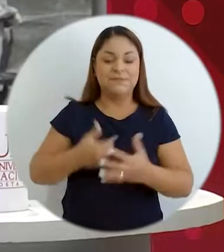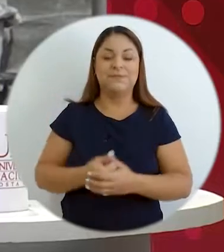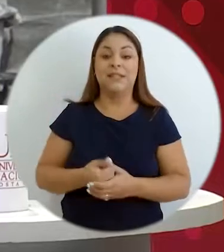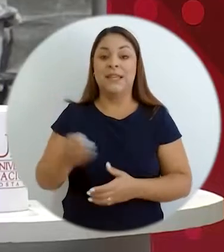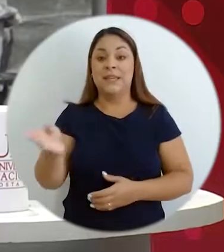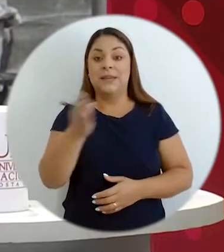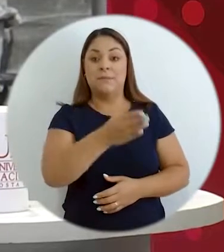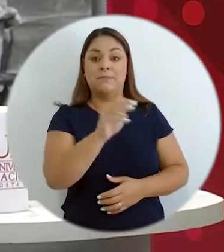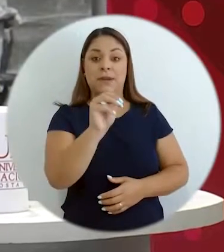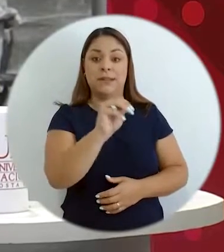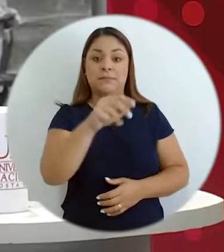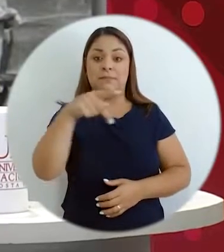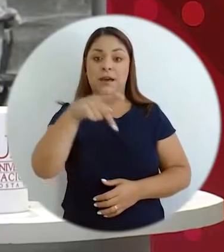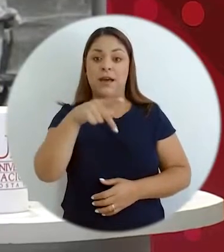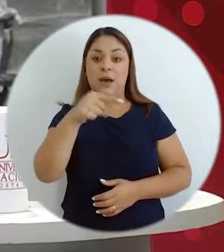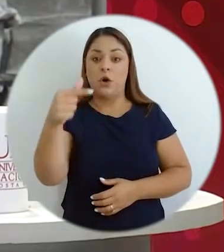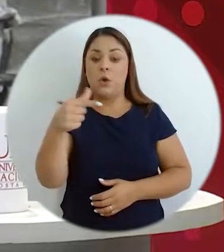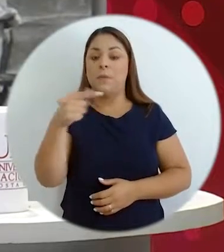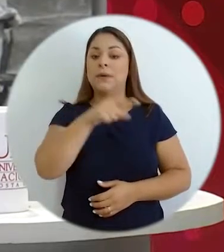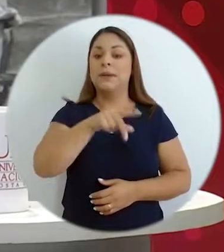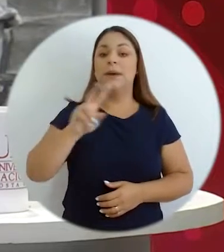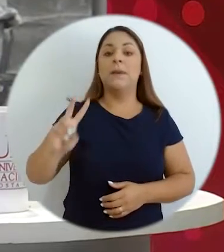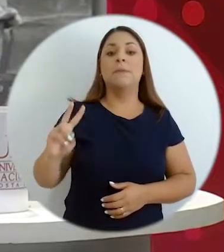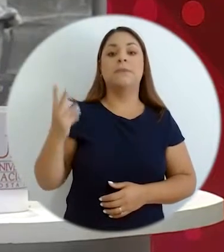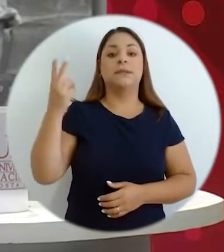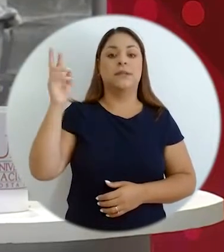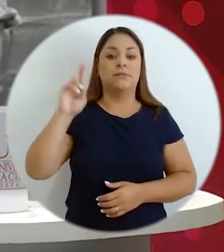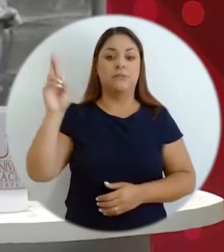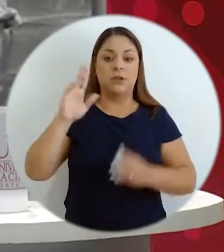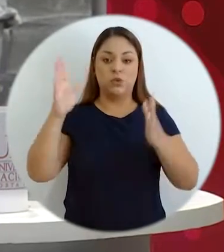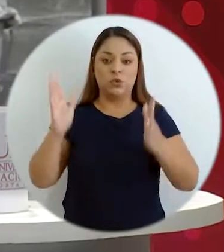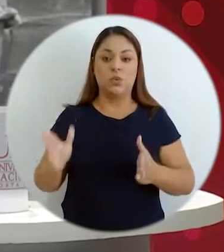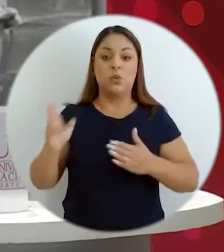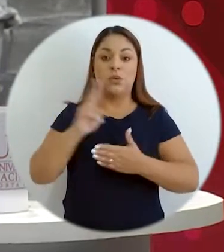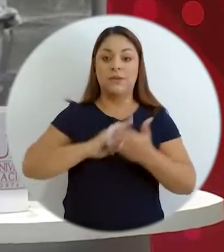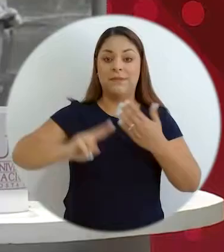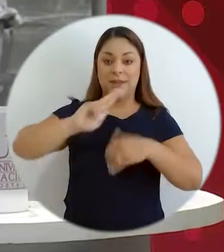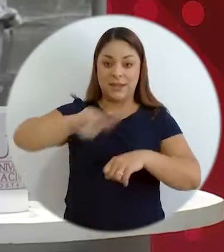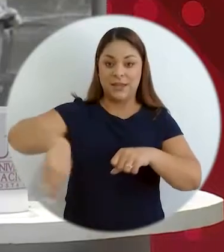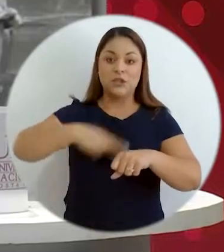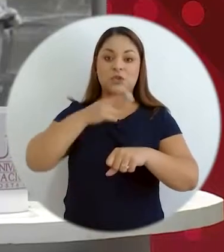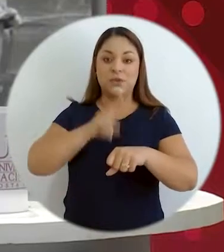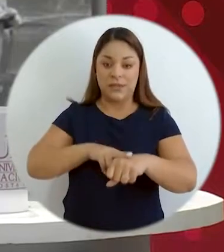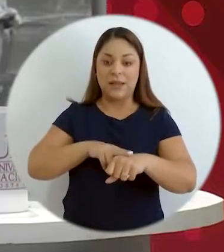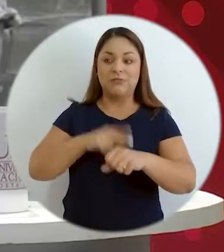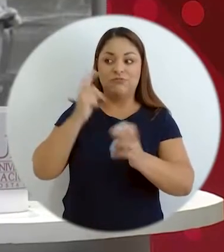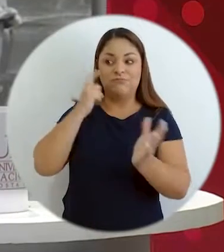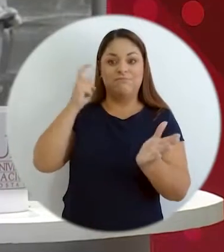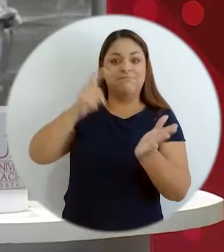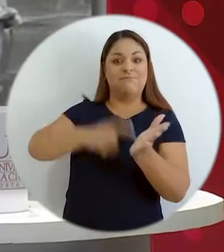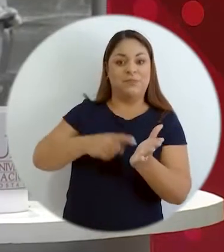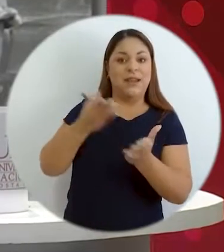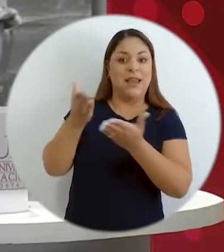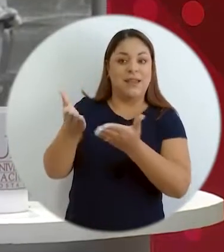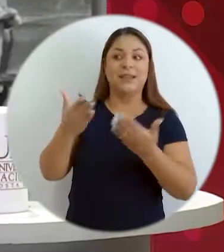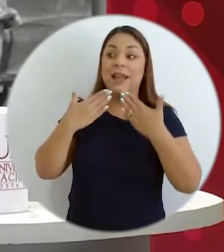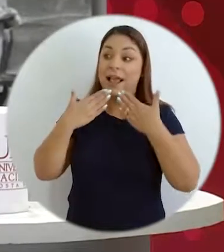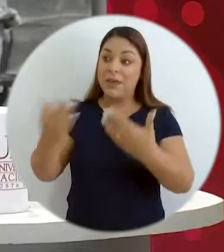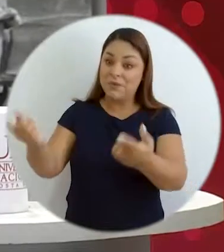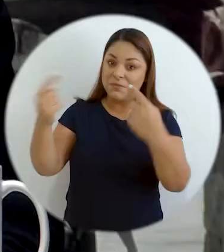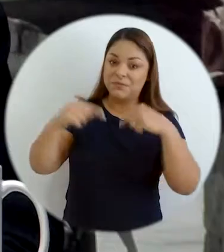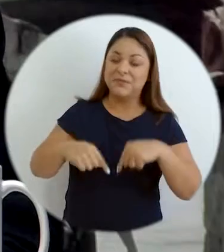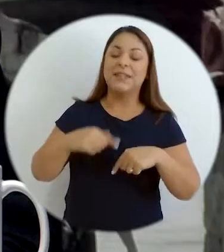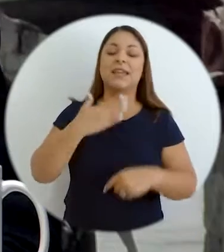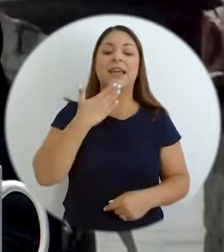está con nosotros Martín Parada Gómez, quien es el vicevector de Extensión de la Universidad Nacional, reconocido extensionista. Gracias Martín por estar una vez más con